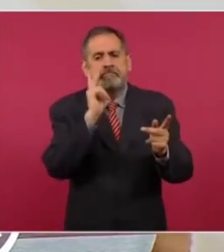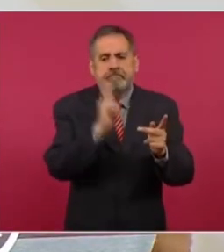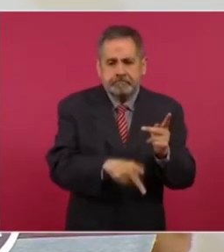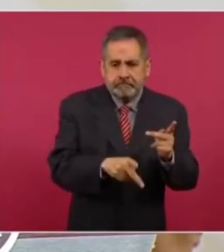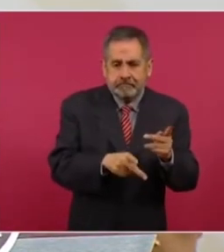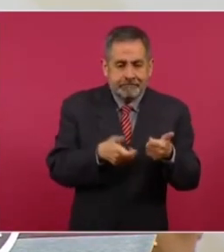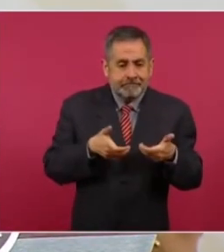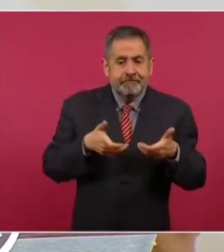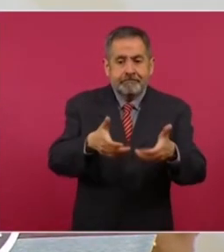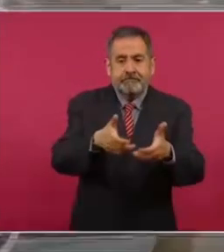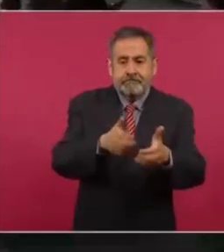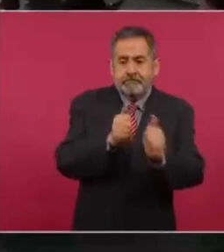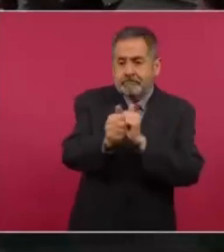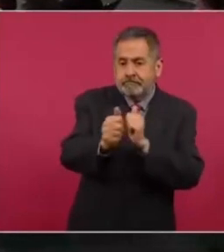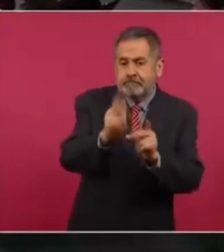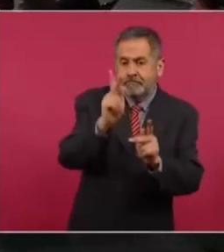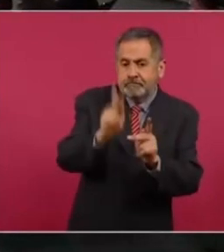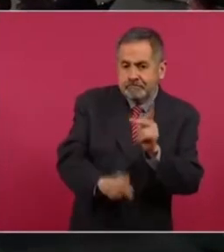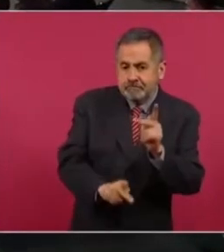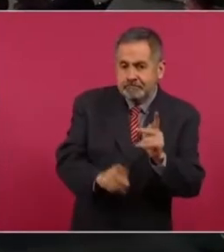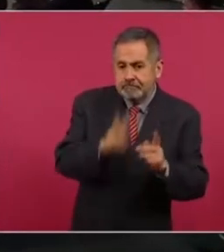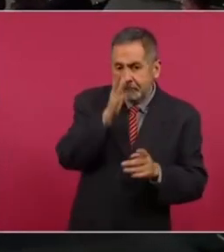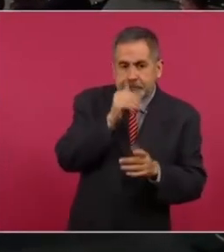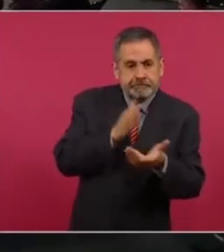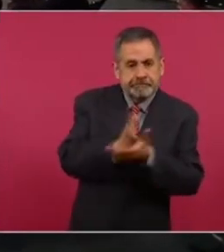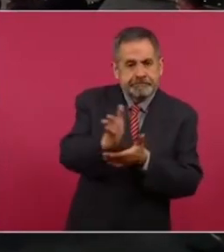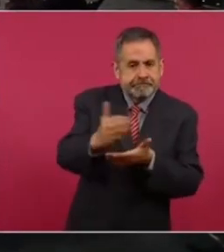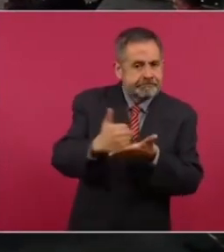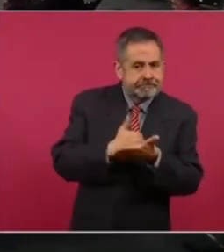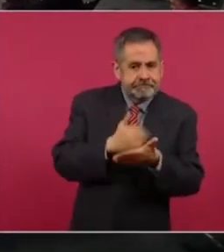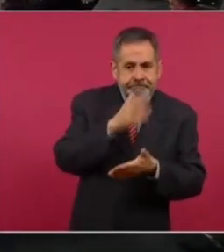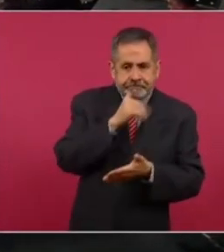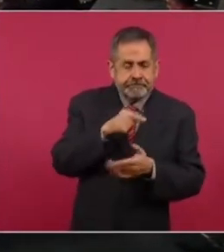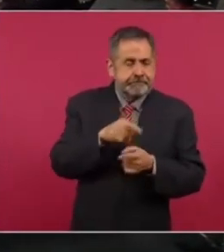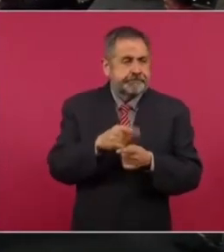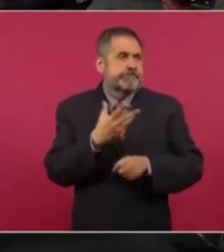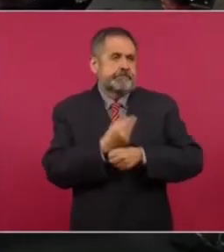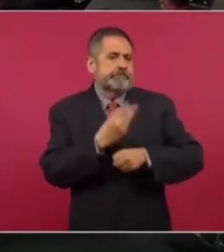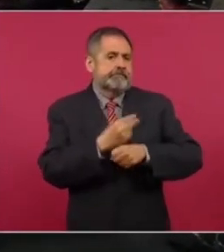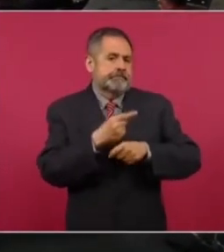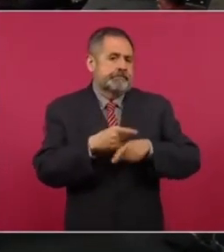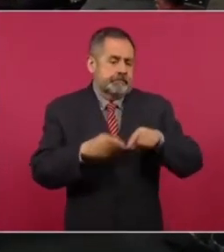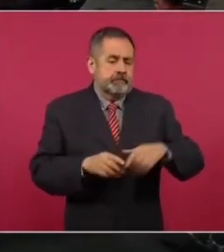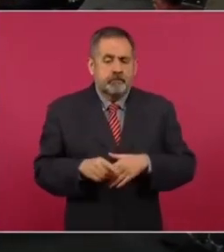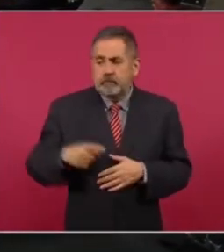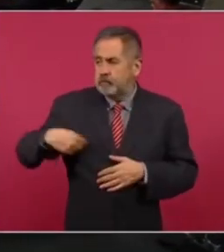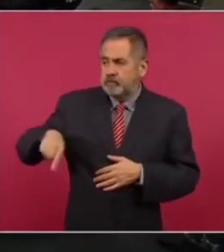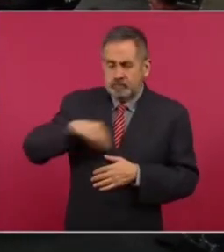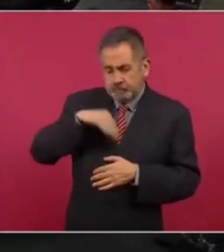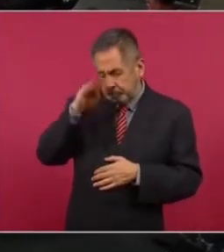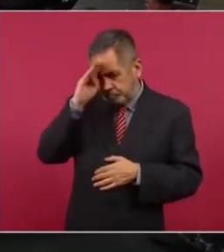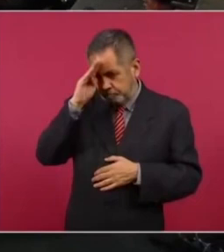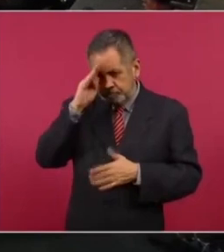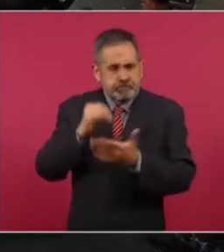carretera en este tramo y se decidió